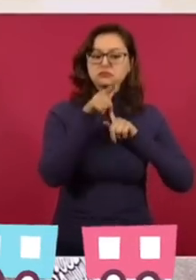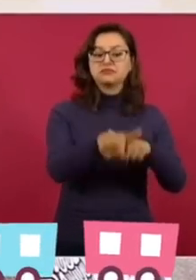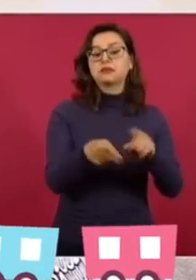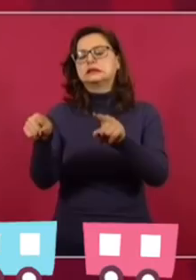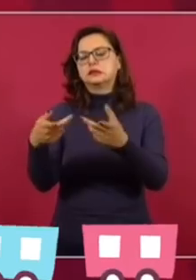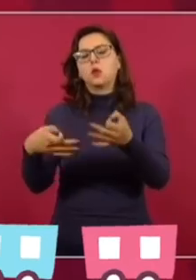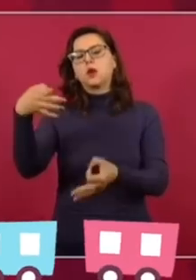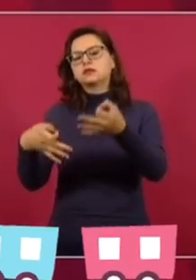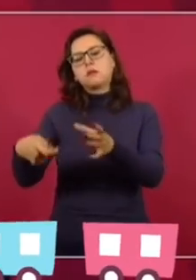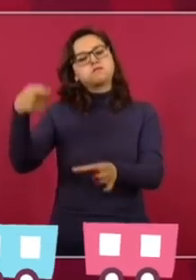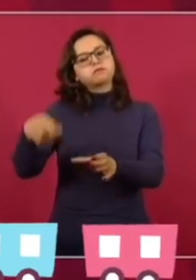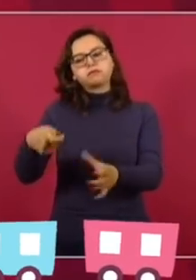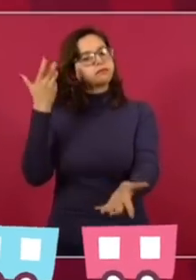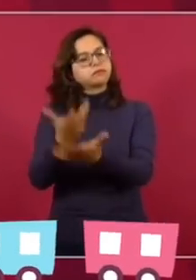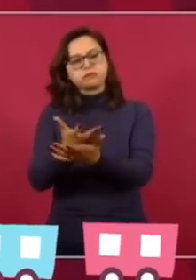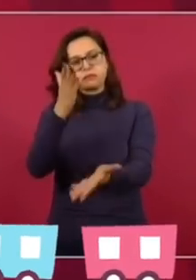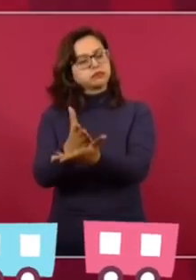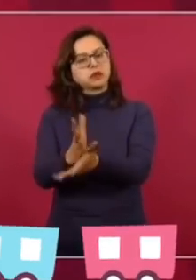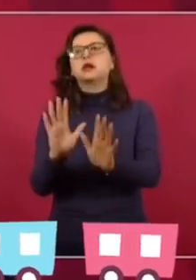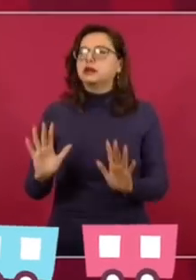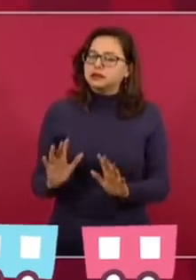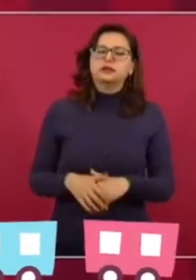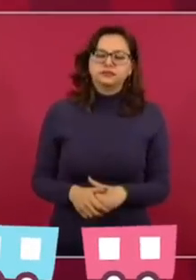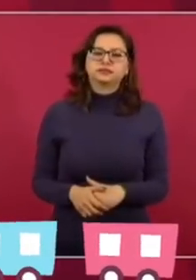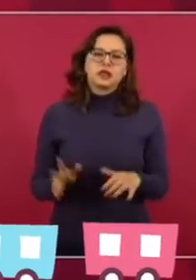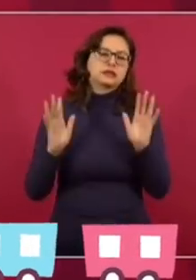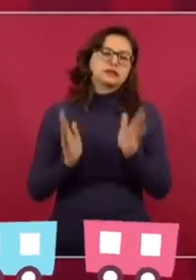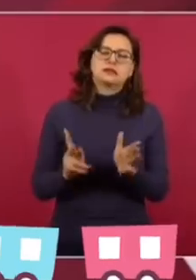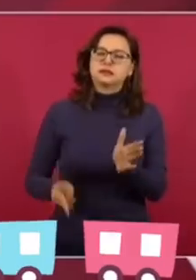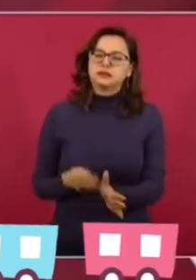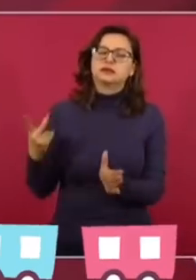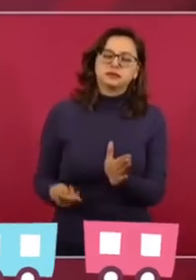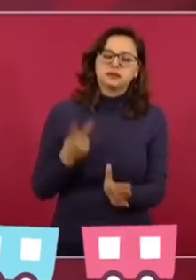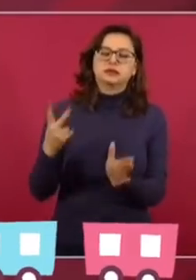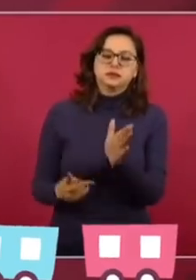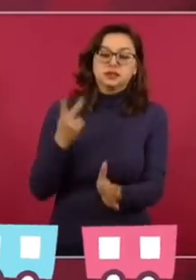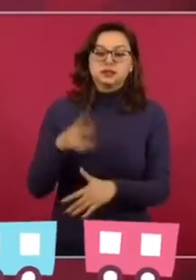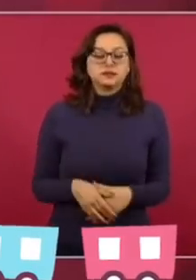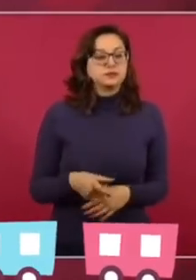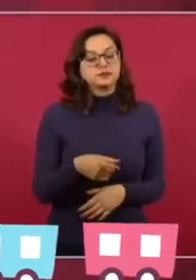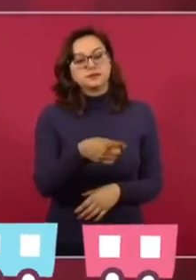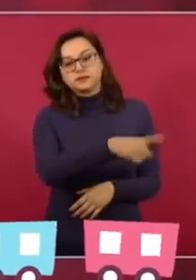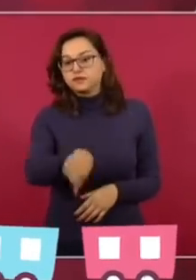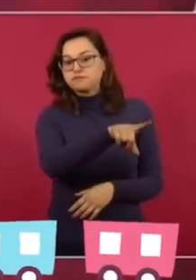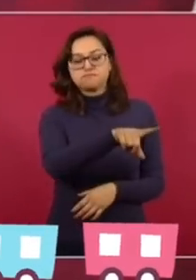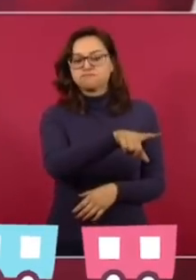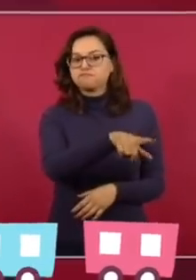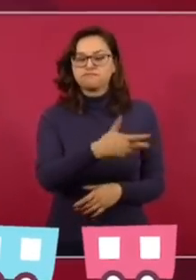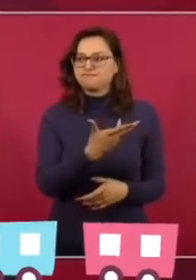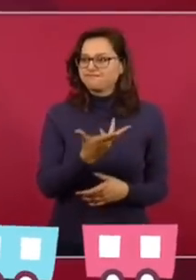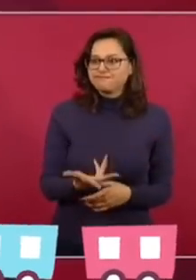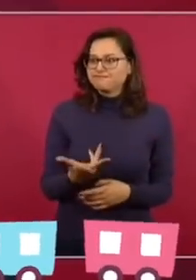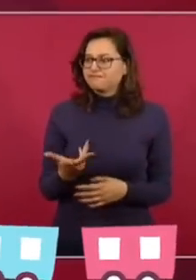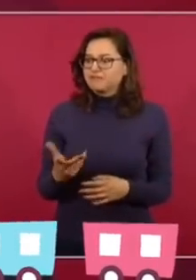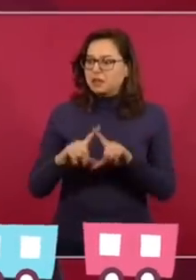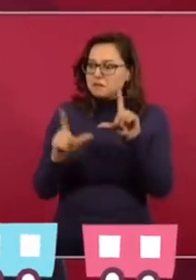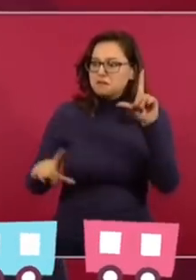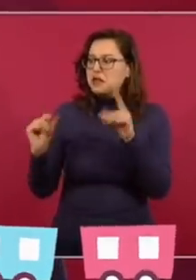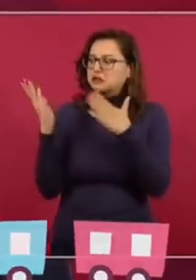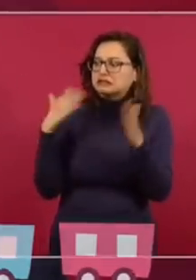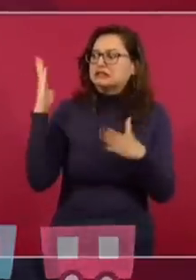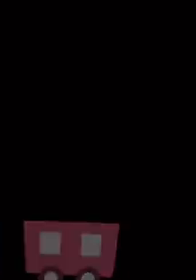una parte. Y ya hemos enfrentado este asunto, lo he dicho muchas veces. Los conservadores no quisieran que nos fuese